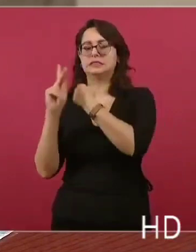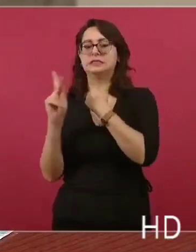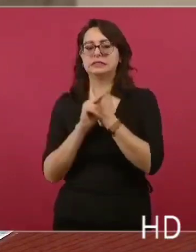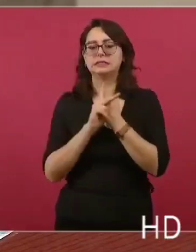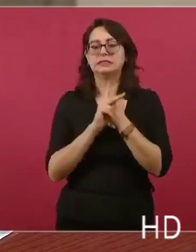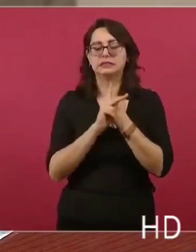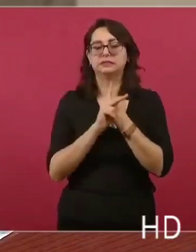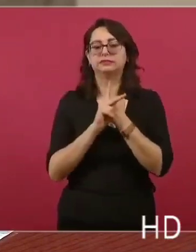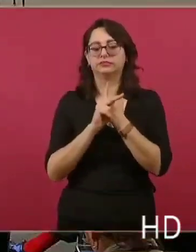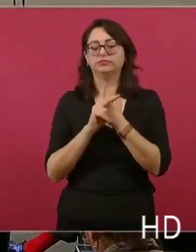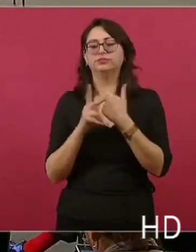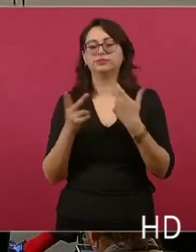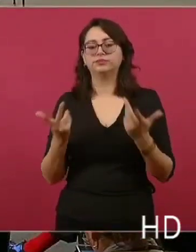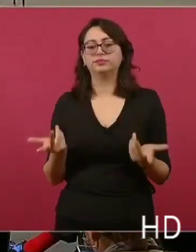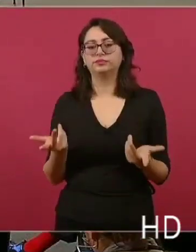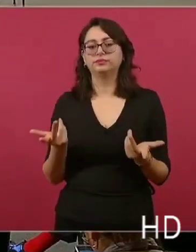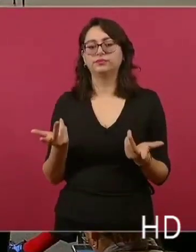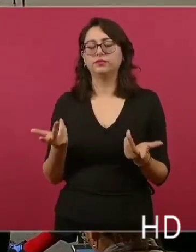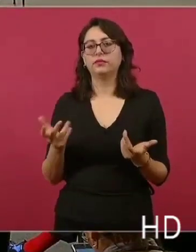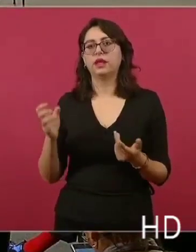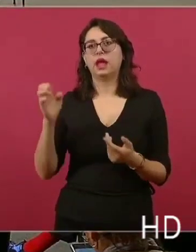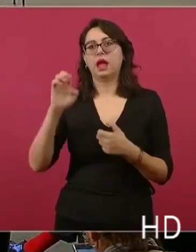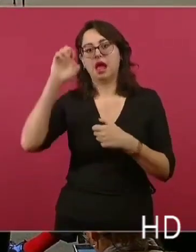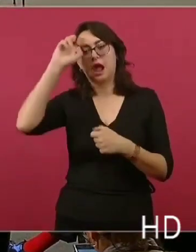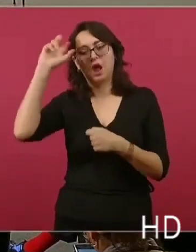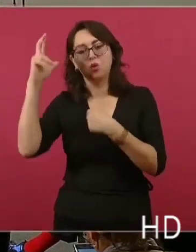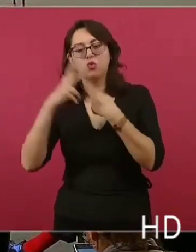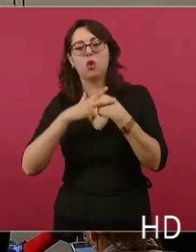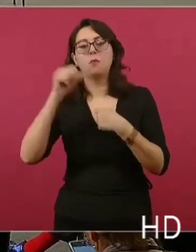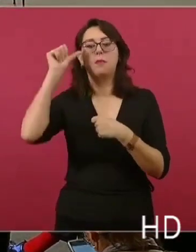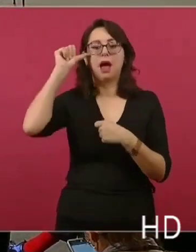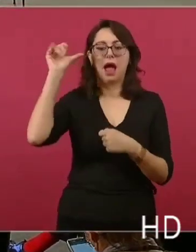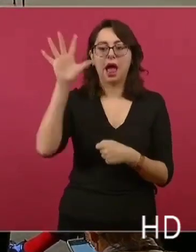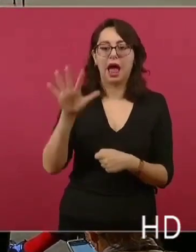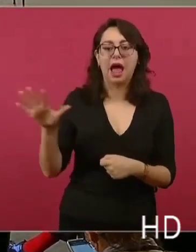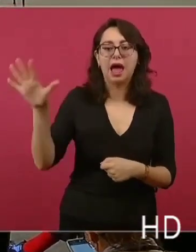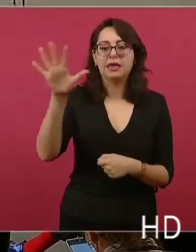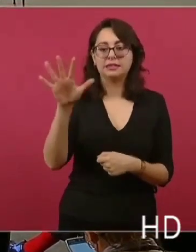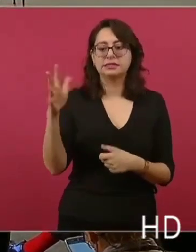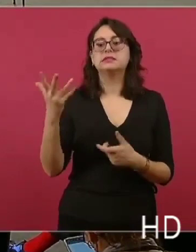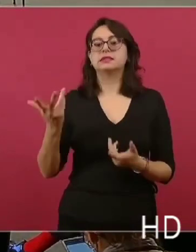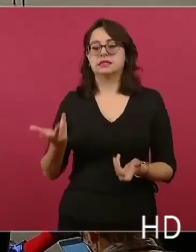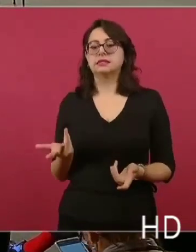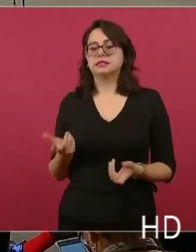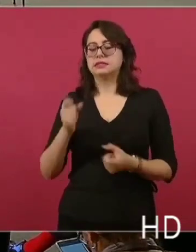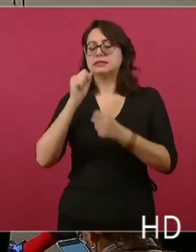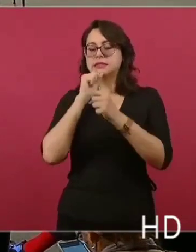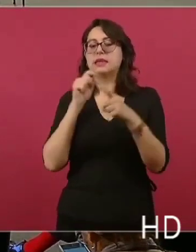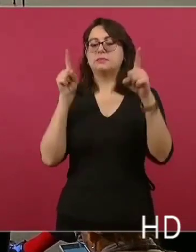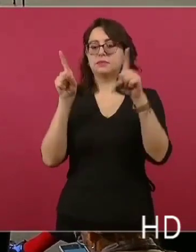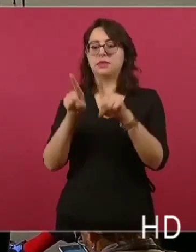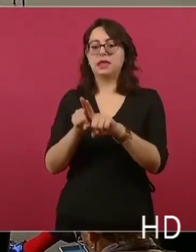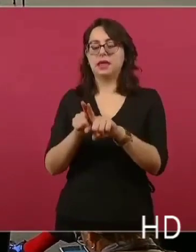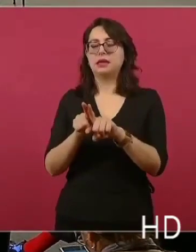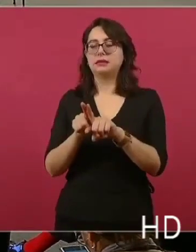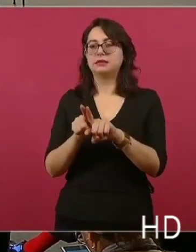en Eurasia, hay muchísimos que hicieron eso. Al momento en que se cayó algo,